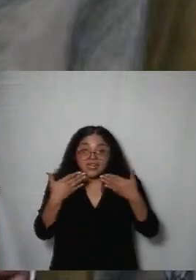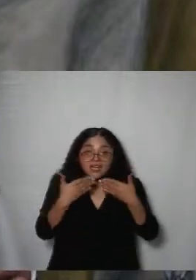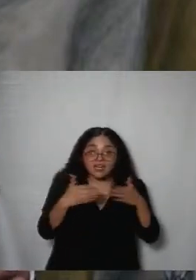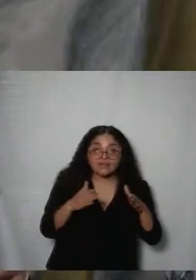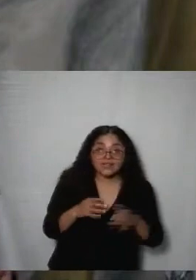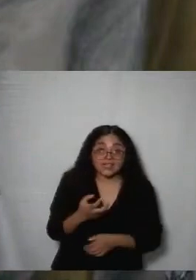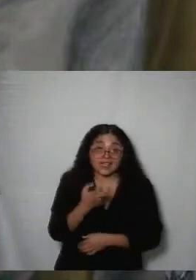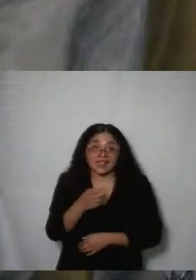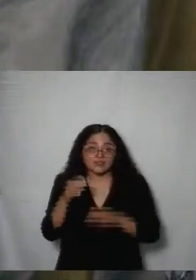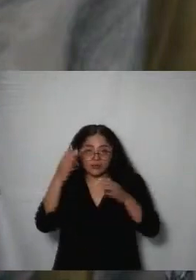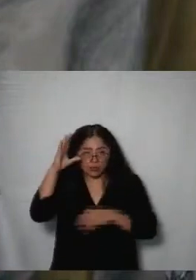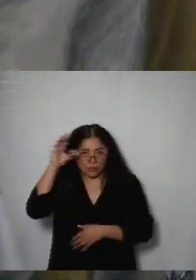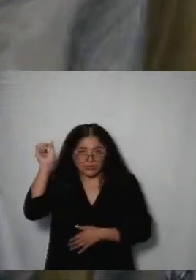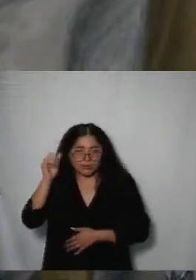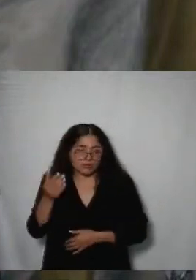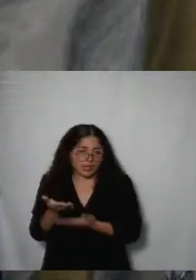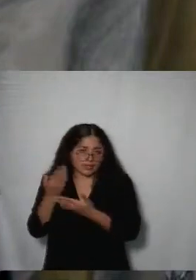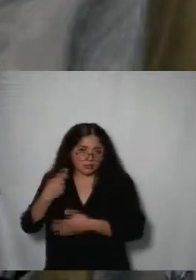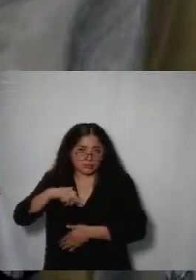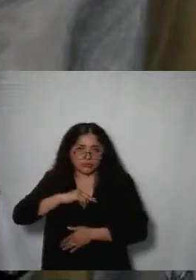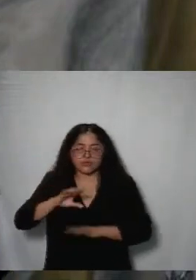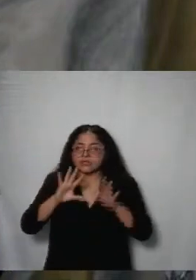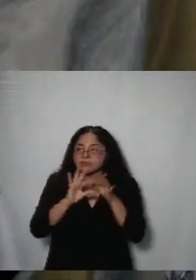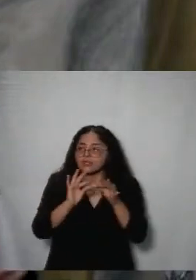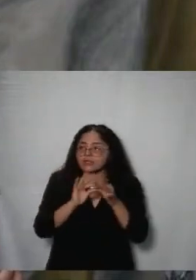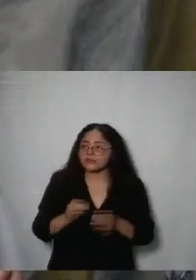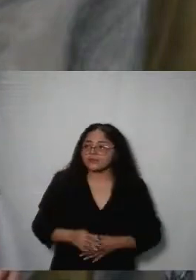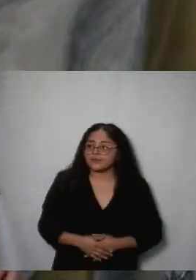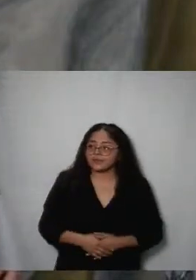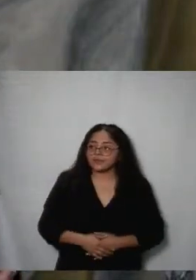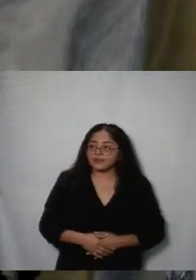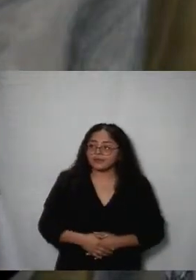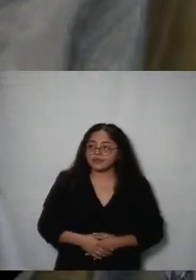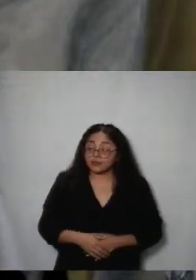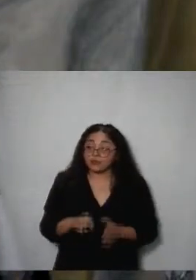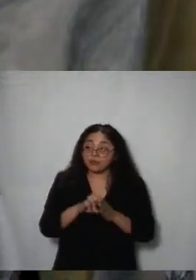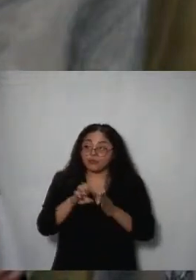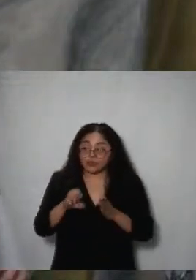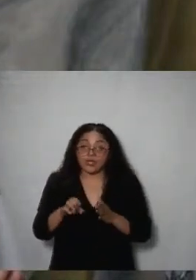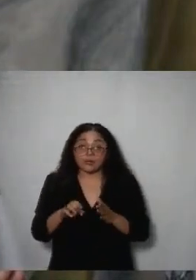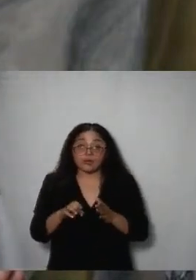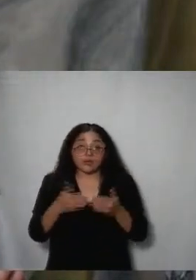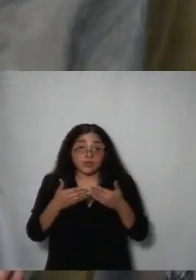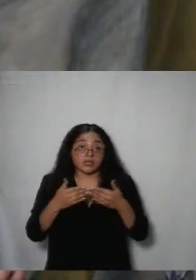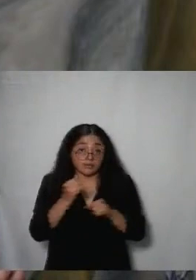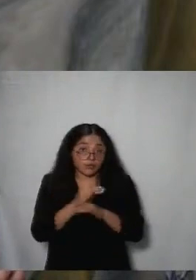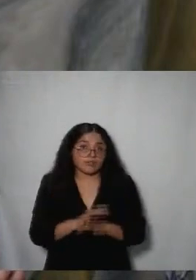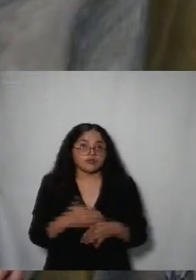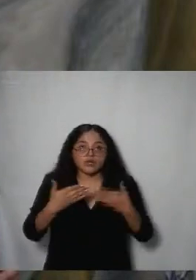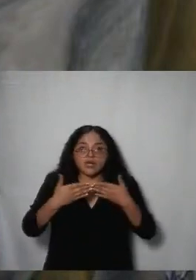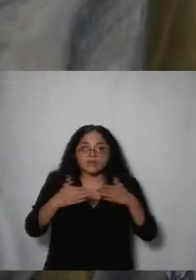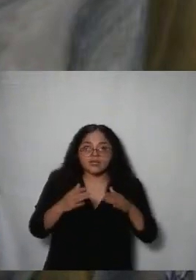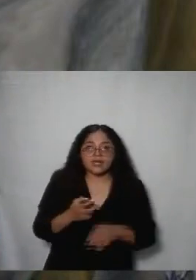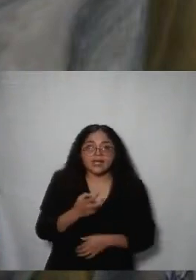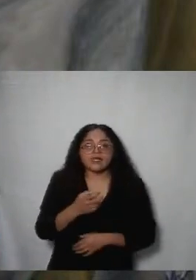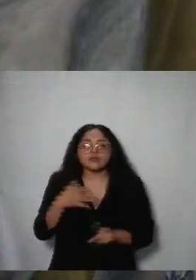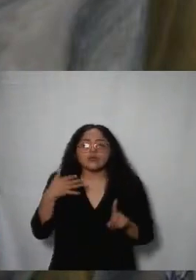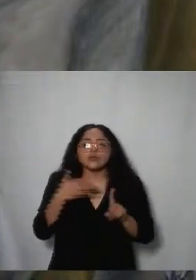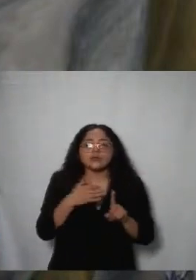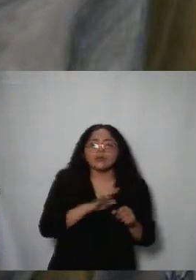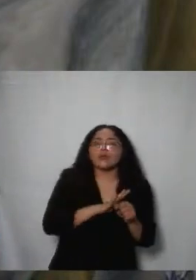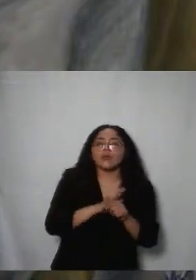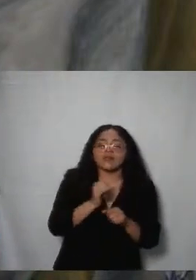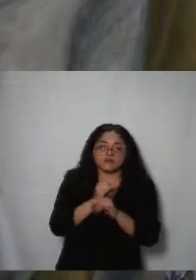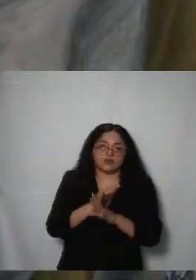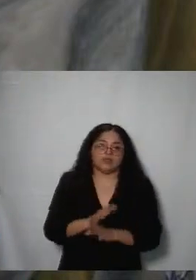de estos conceptos de los que habla el comisionado Julio Sarbonilla como lo es conocimiento público útil como lo son datos abiertos porque precisamente el objetivo